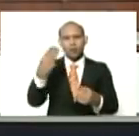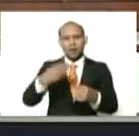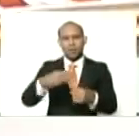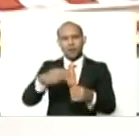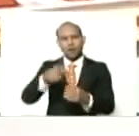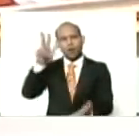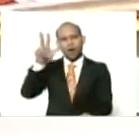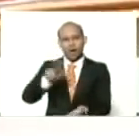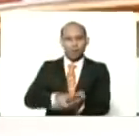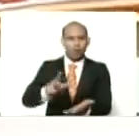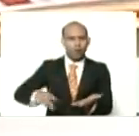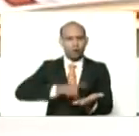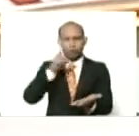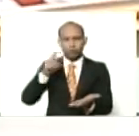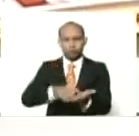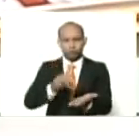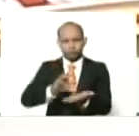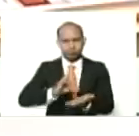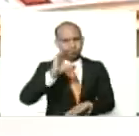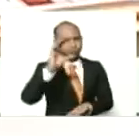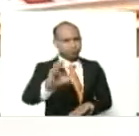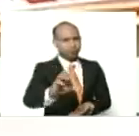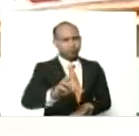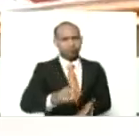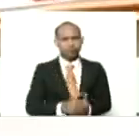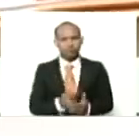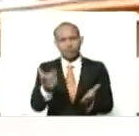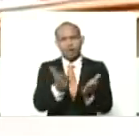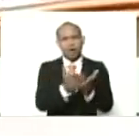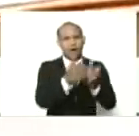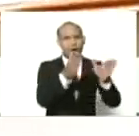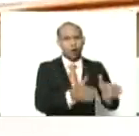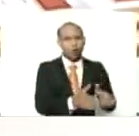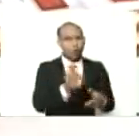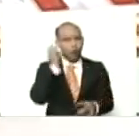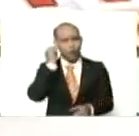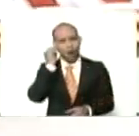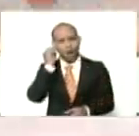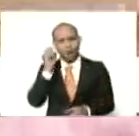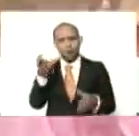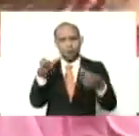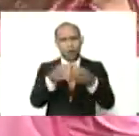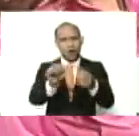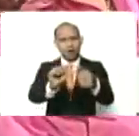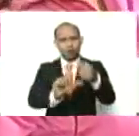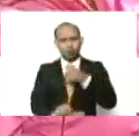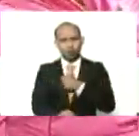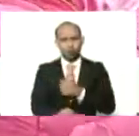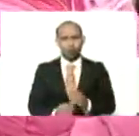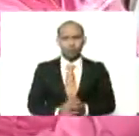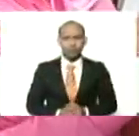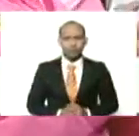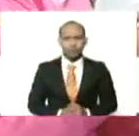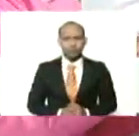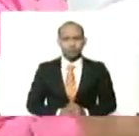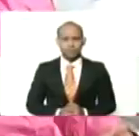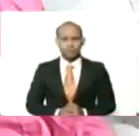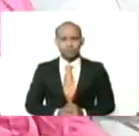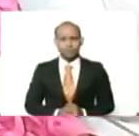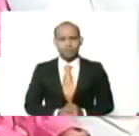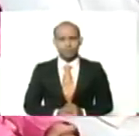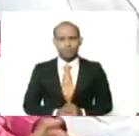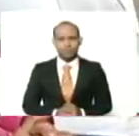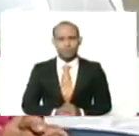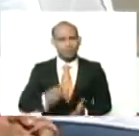aprobado, también los recursos, para la escuela feminista, sur, Argelia Laya, la gran Argelia